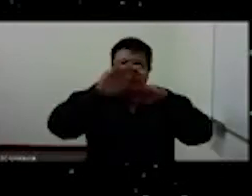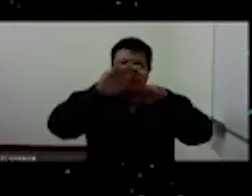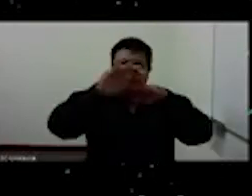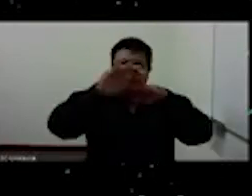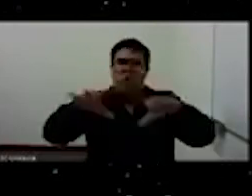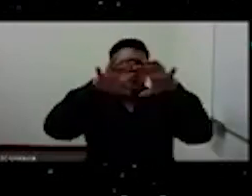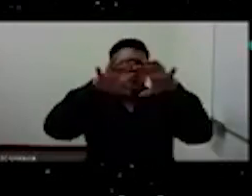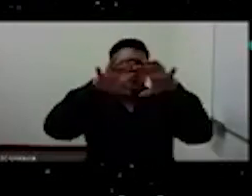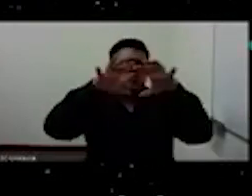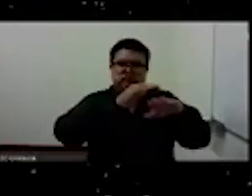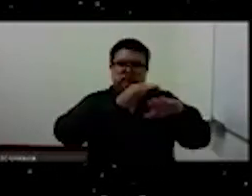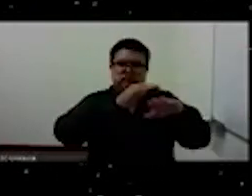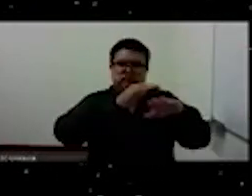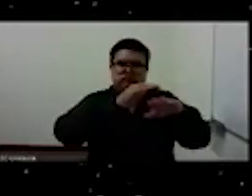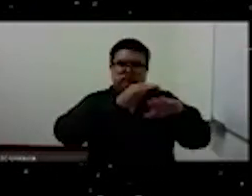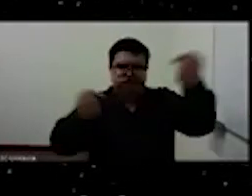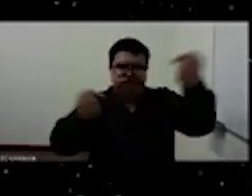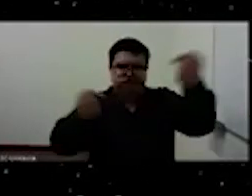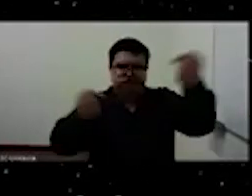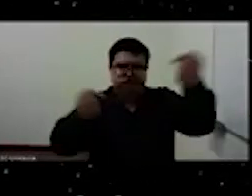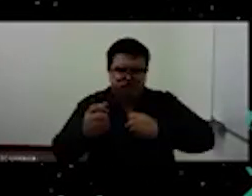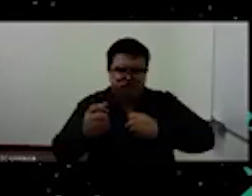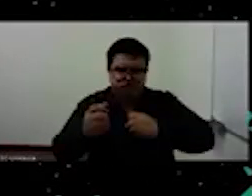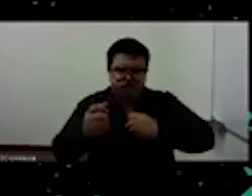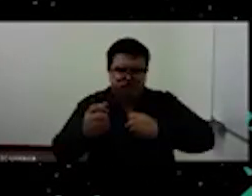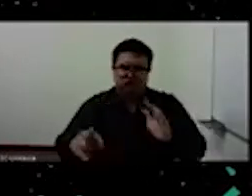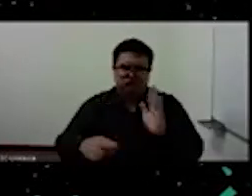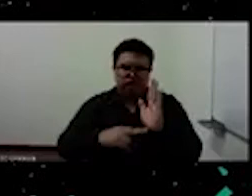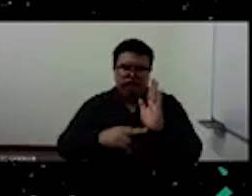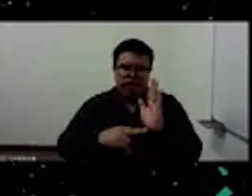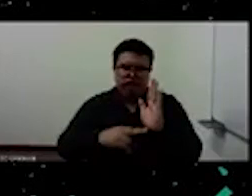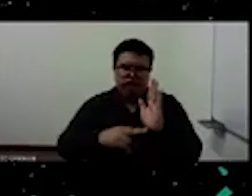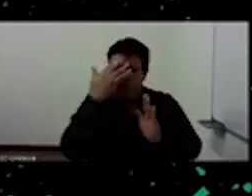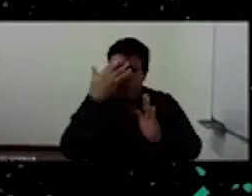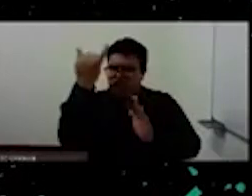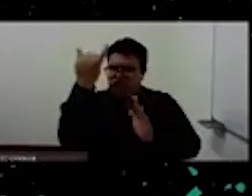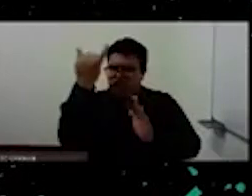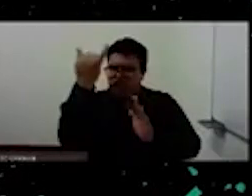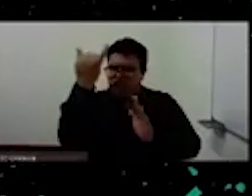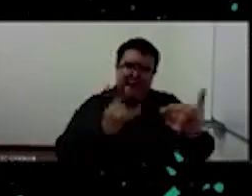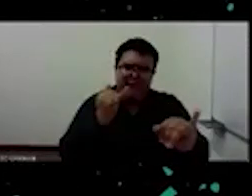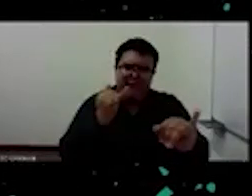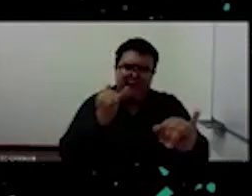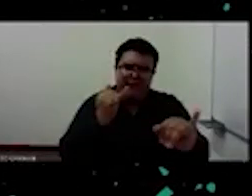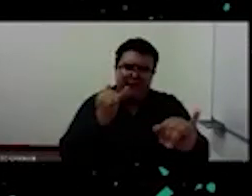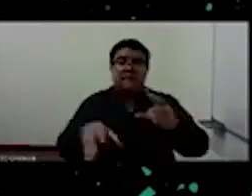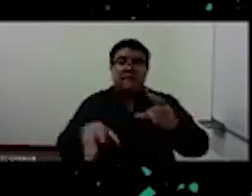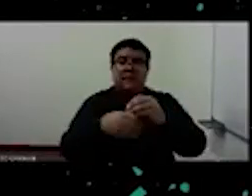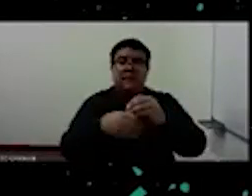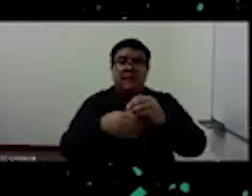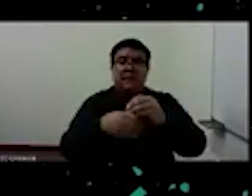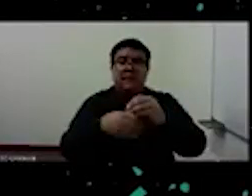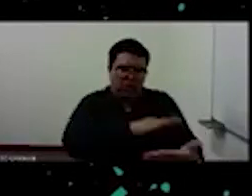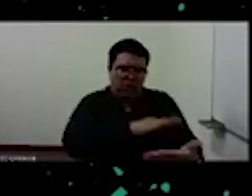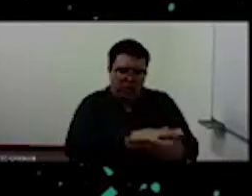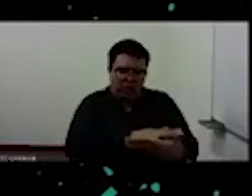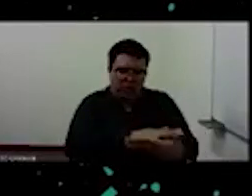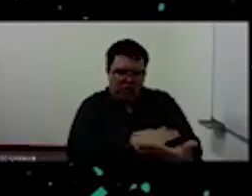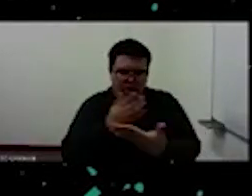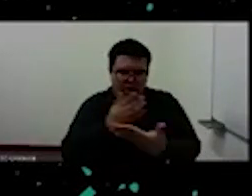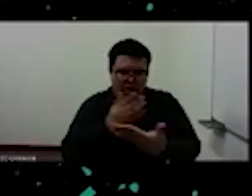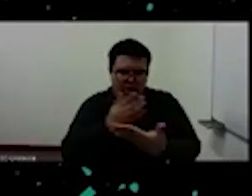ha colaborado en numerosas revistas académicas internacionales y sus obras se han traducido a múltiples idiomas,